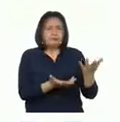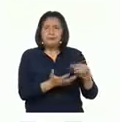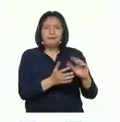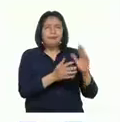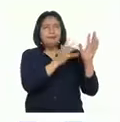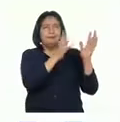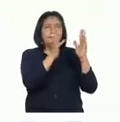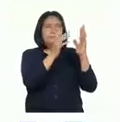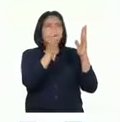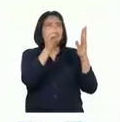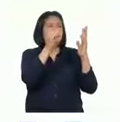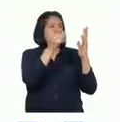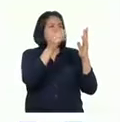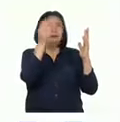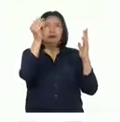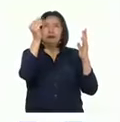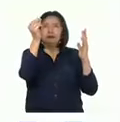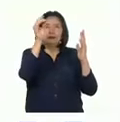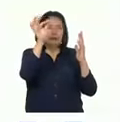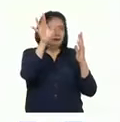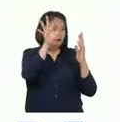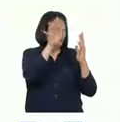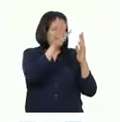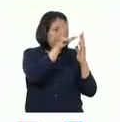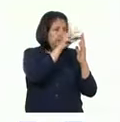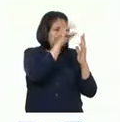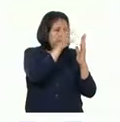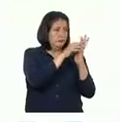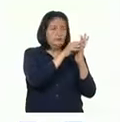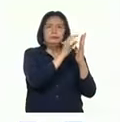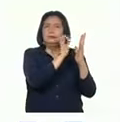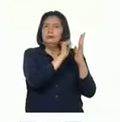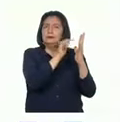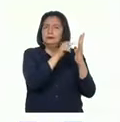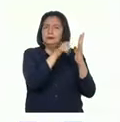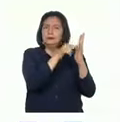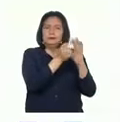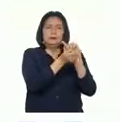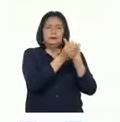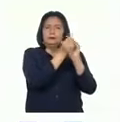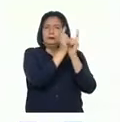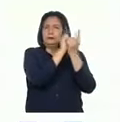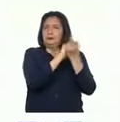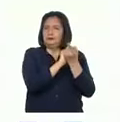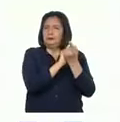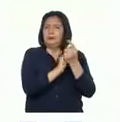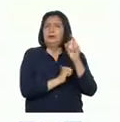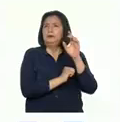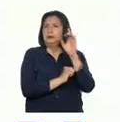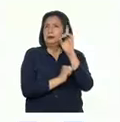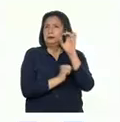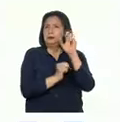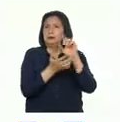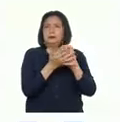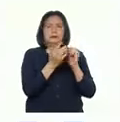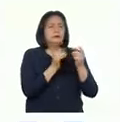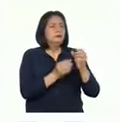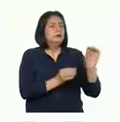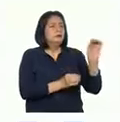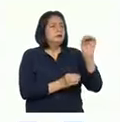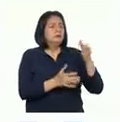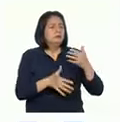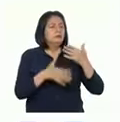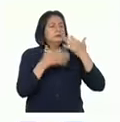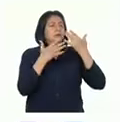las partículas de polvo que se mueven en el ambiente y convierten el dióxido de carbono en